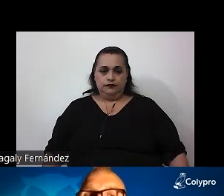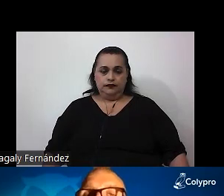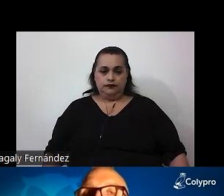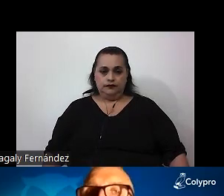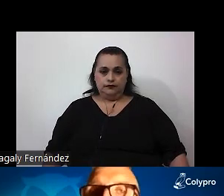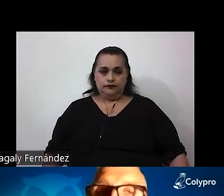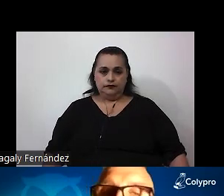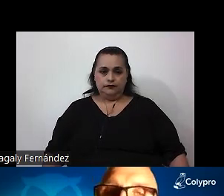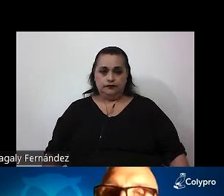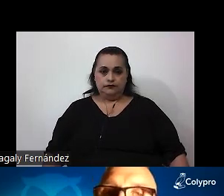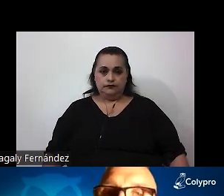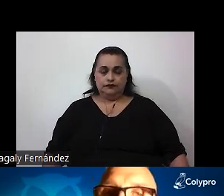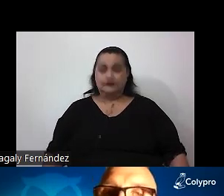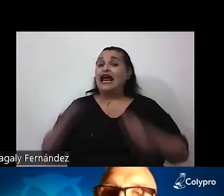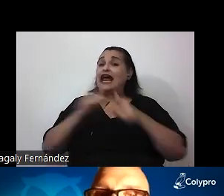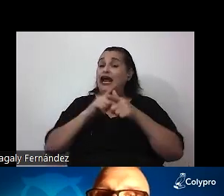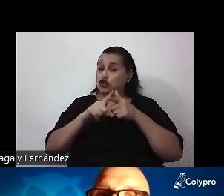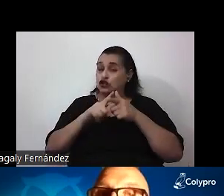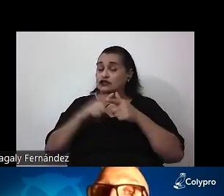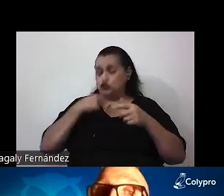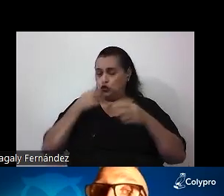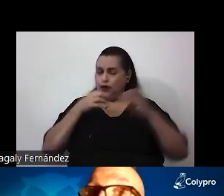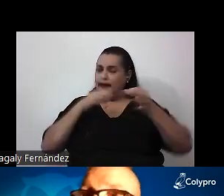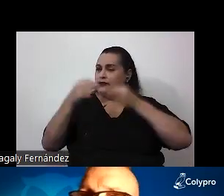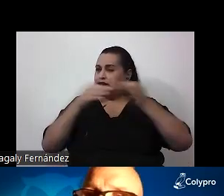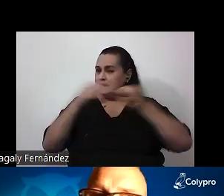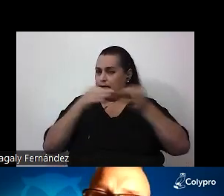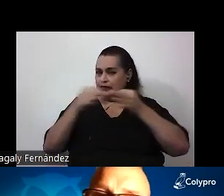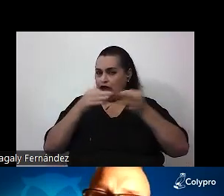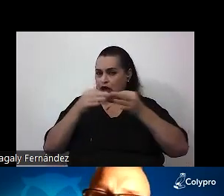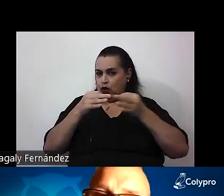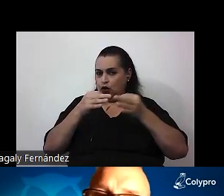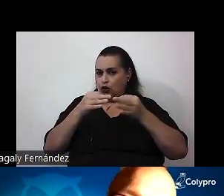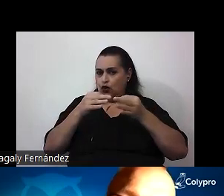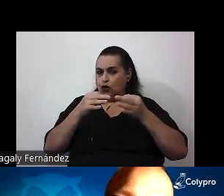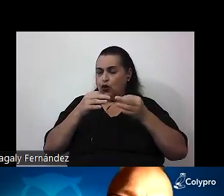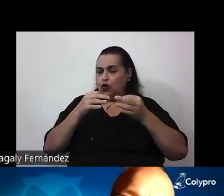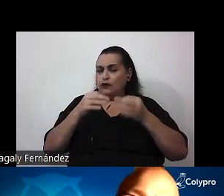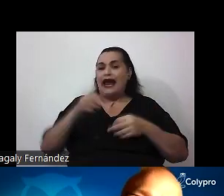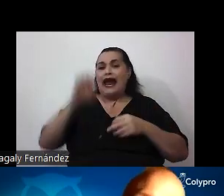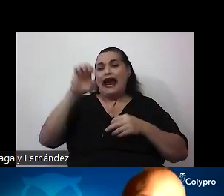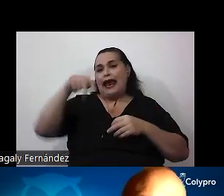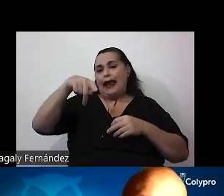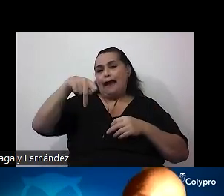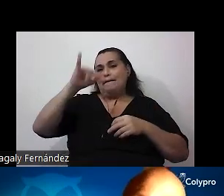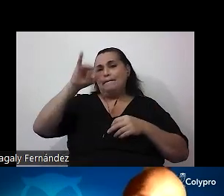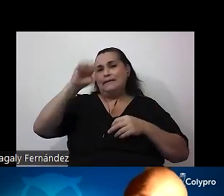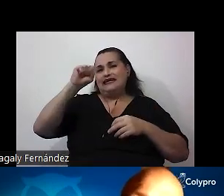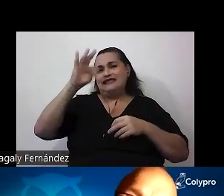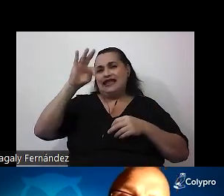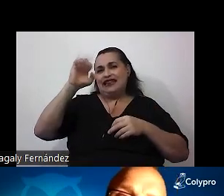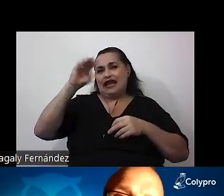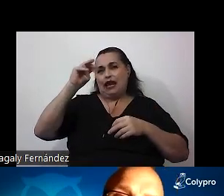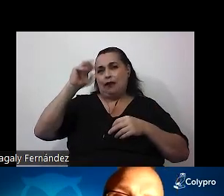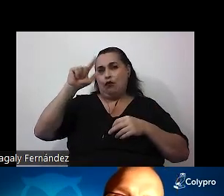Me detengo entonces un poco en la cuestión epistemológica. Yo decía recién, si hablamos de fomentar el